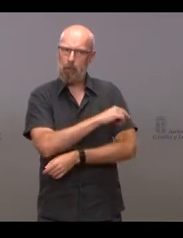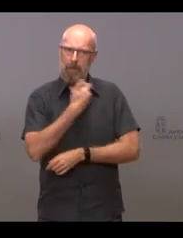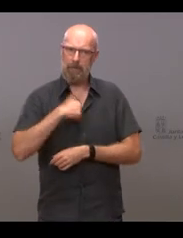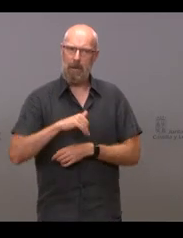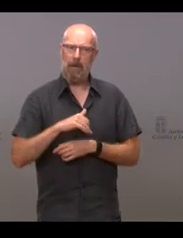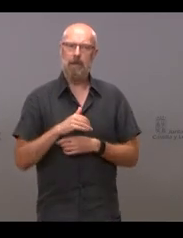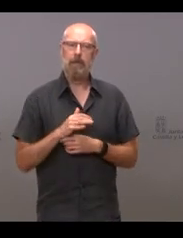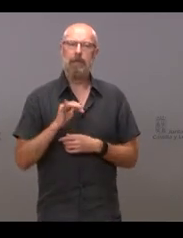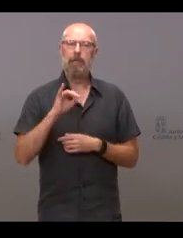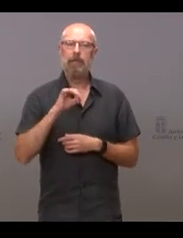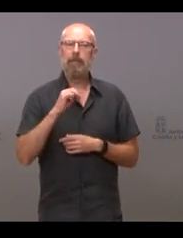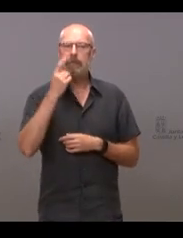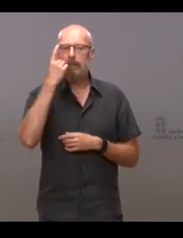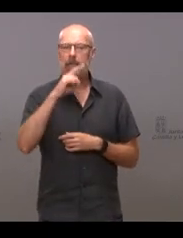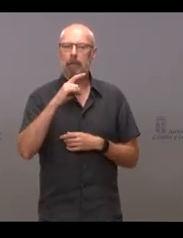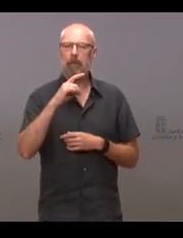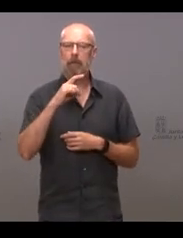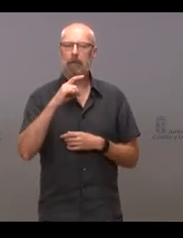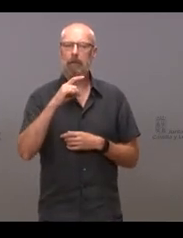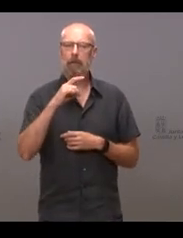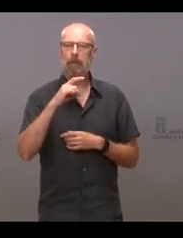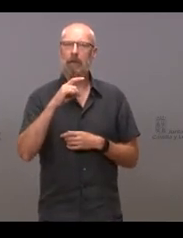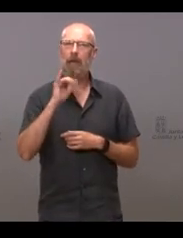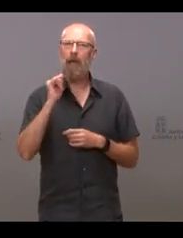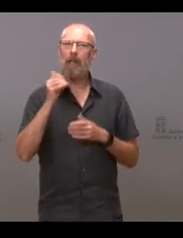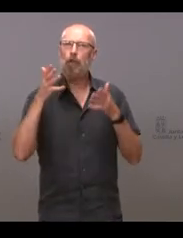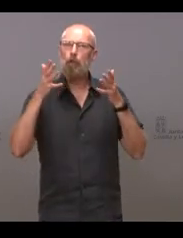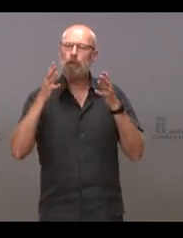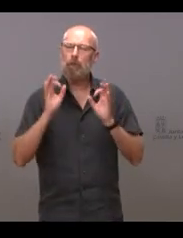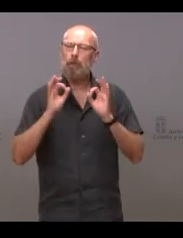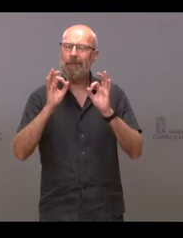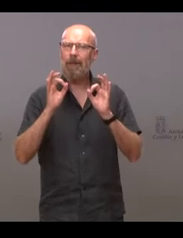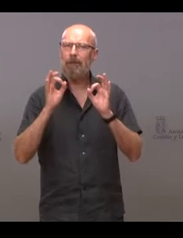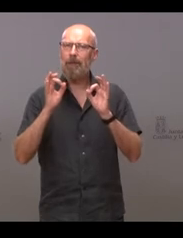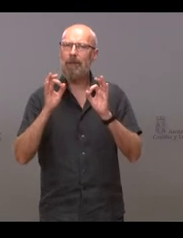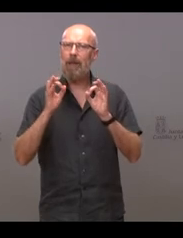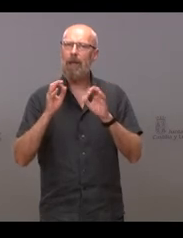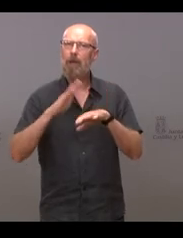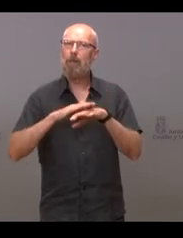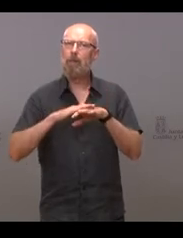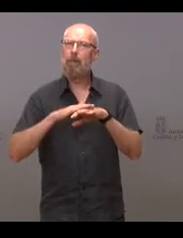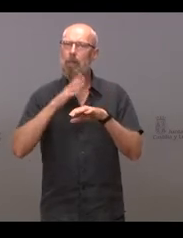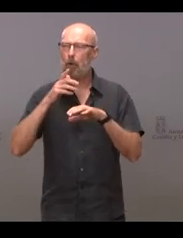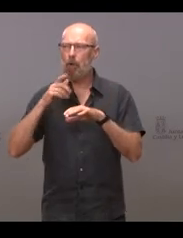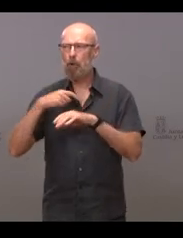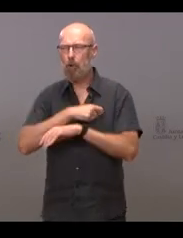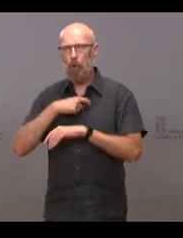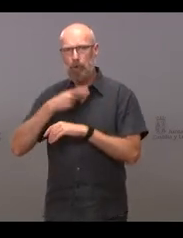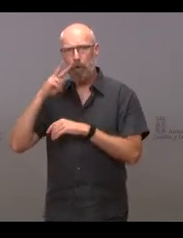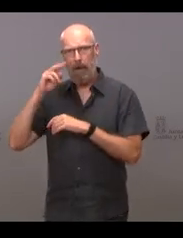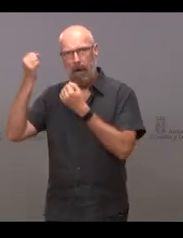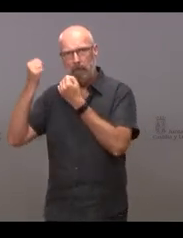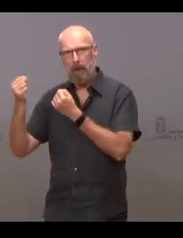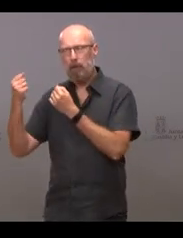y saber si tienen alguna recomendación específica al respecto de la comisión de expertos. Y, en